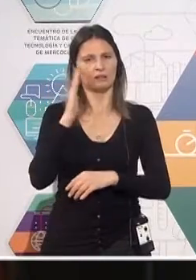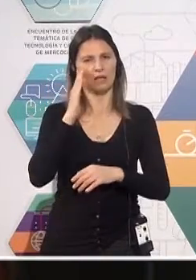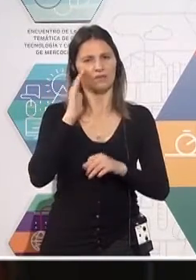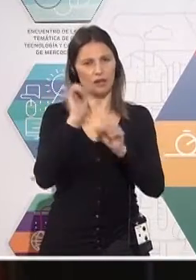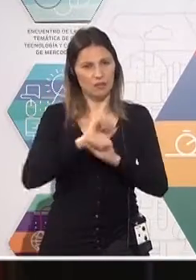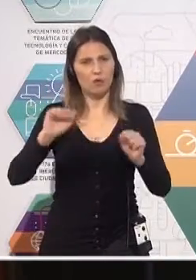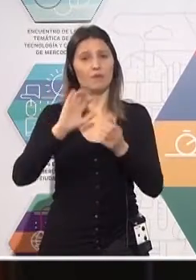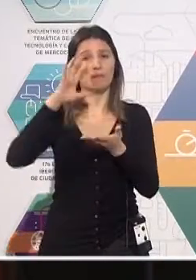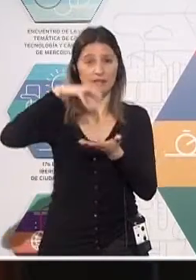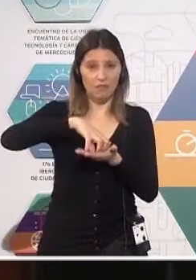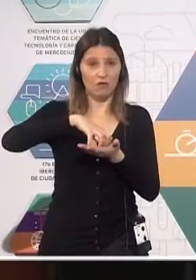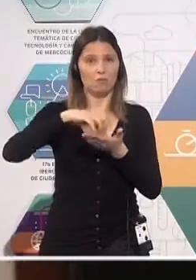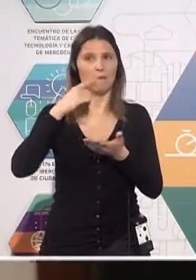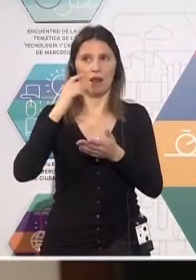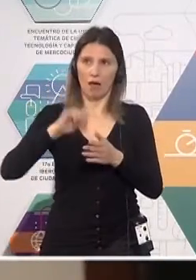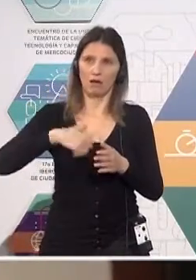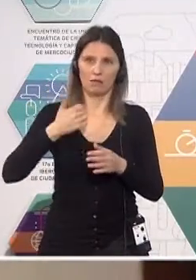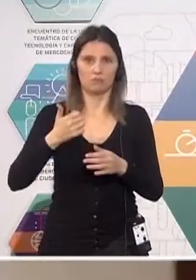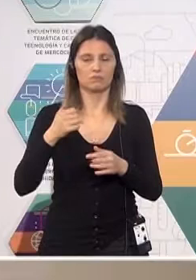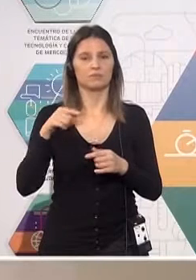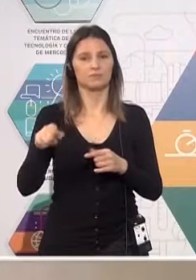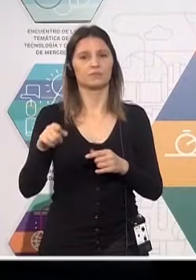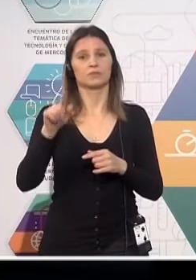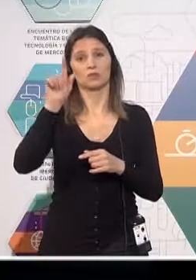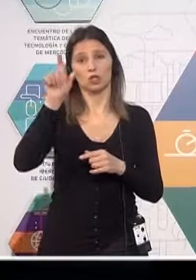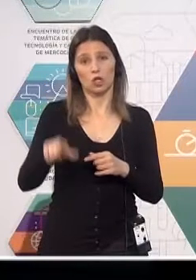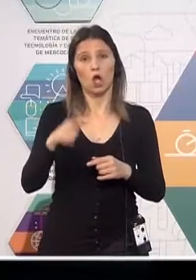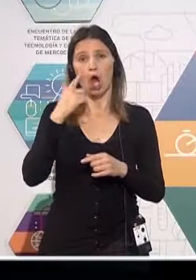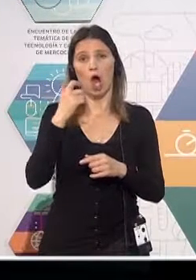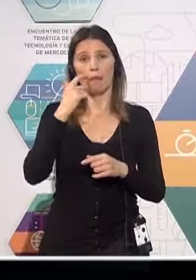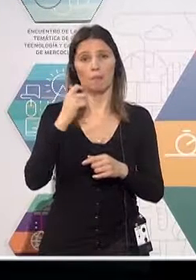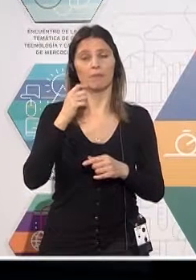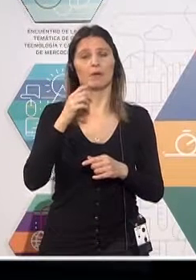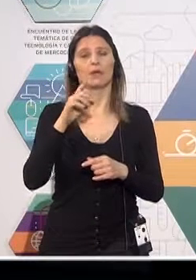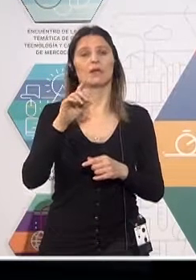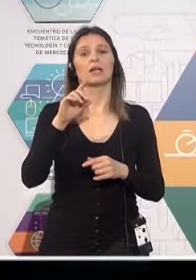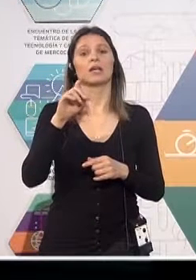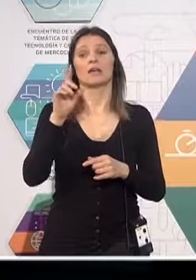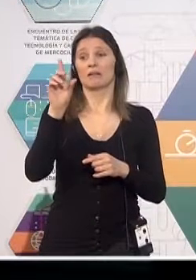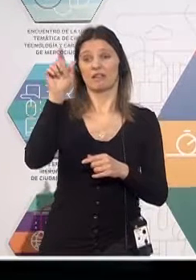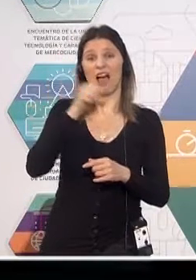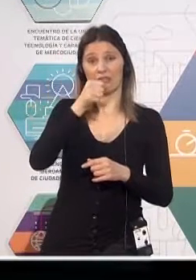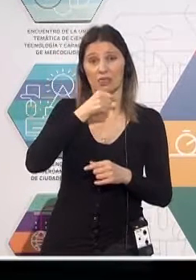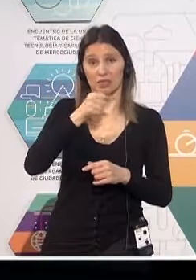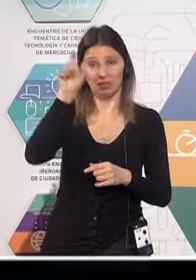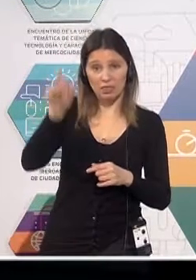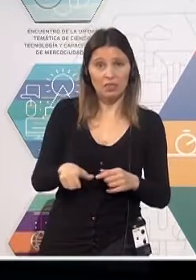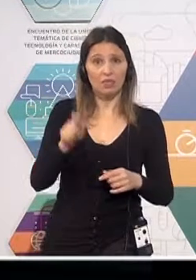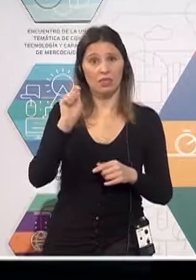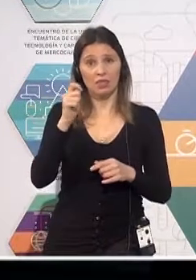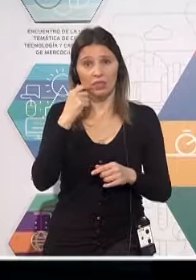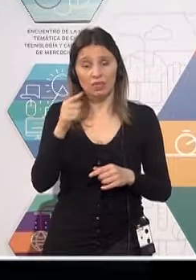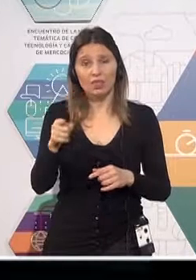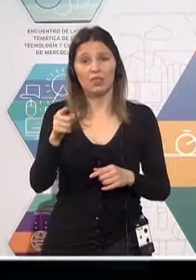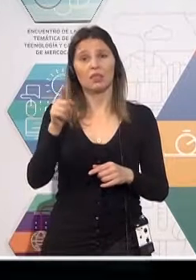uso de plataformas móviles, es este señor, Daddy Yankee. Ustedes dirán, ¿qué tiene que ver Daddy Yankee? Daddy Yankee